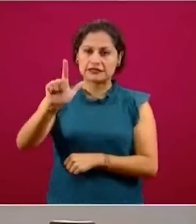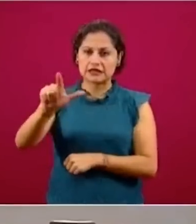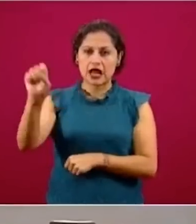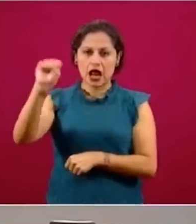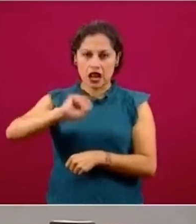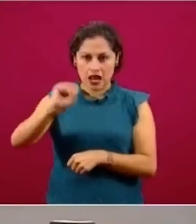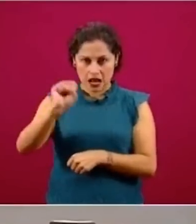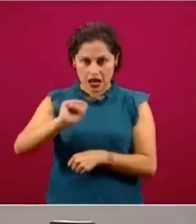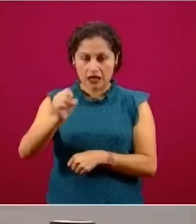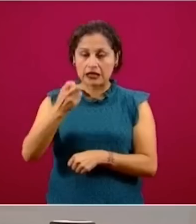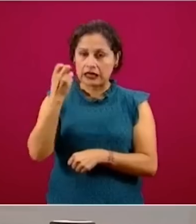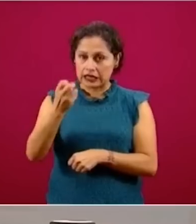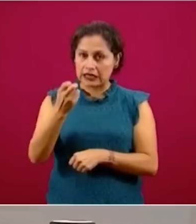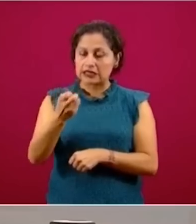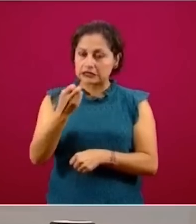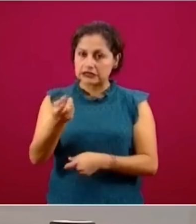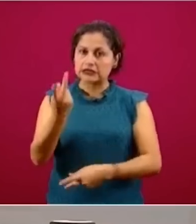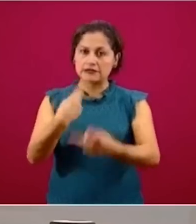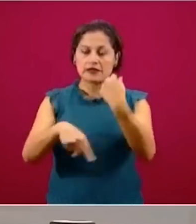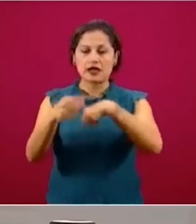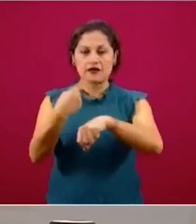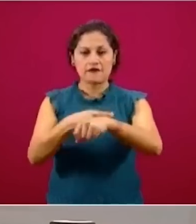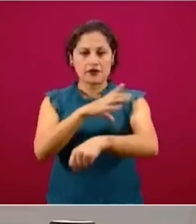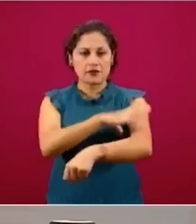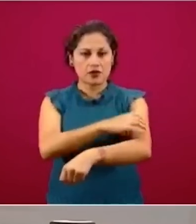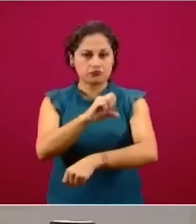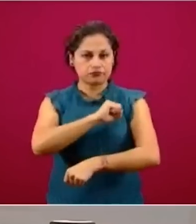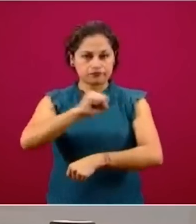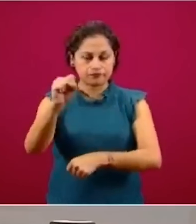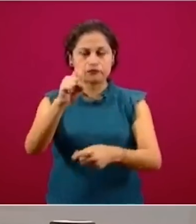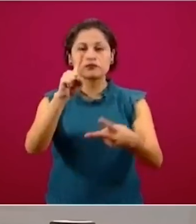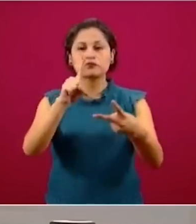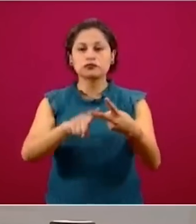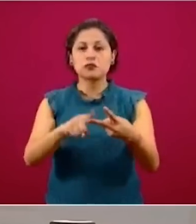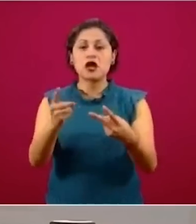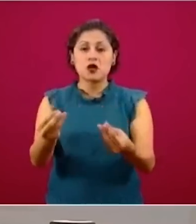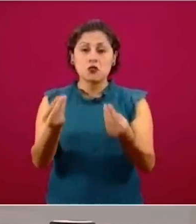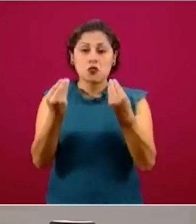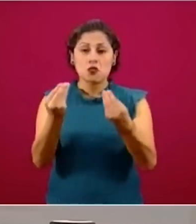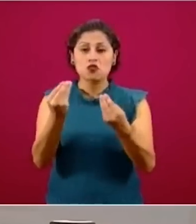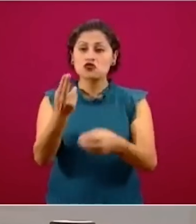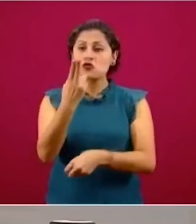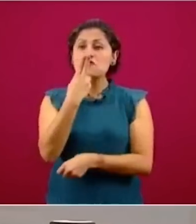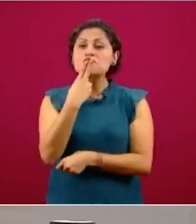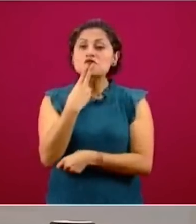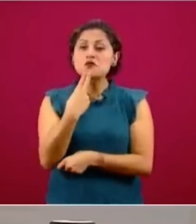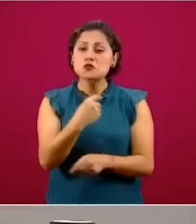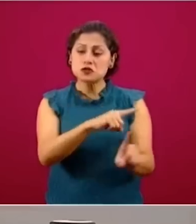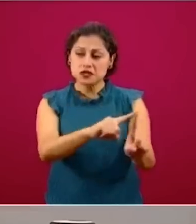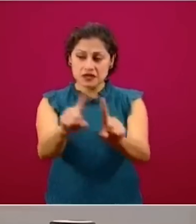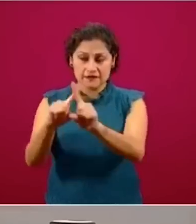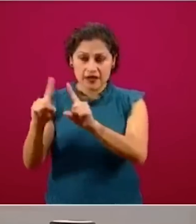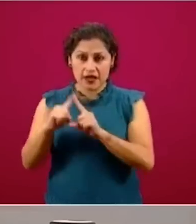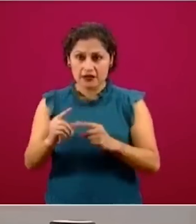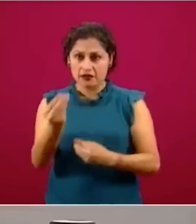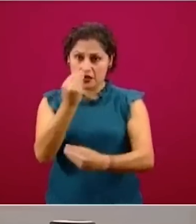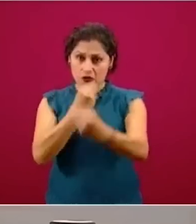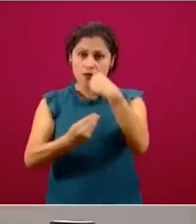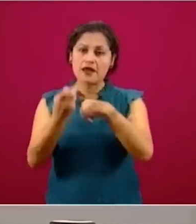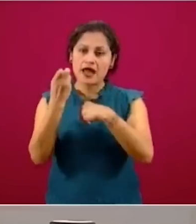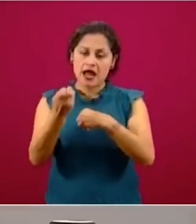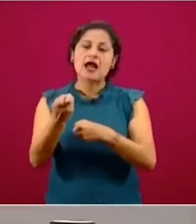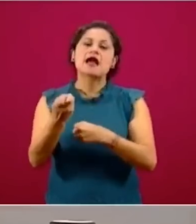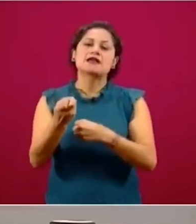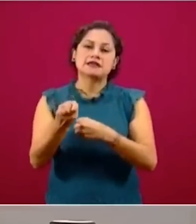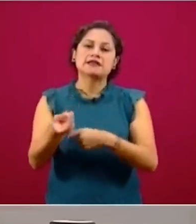un factor de riesgo para la hipertensión arterial. Exceso de azúcar o azúcares, porque son varios tipos de azúcar, que